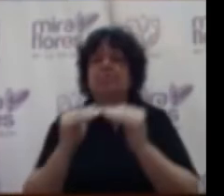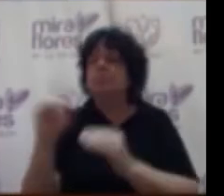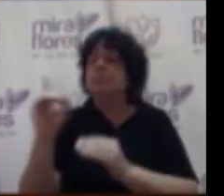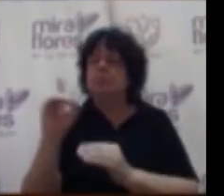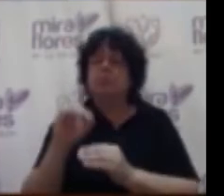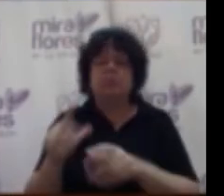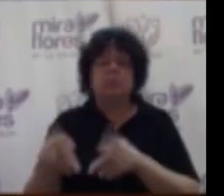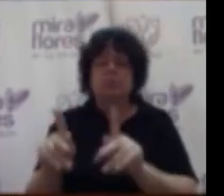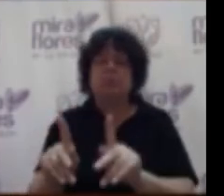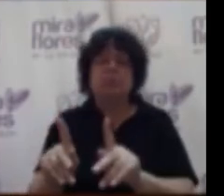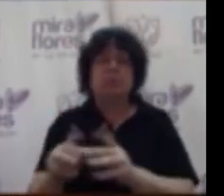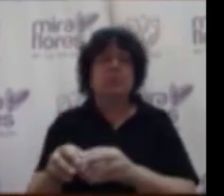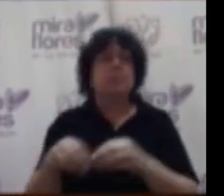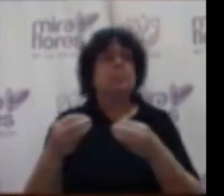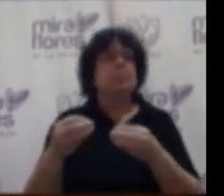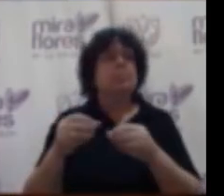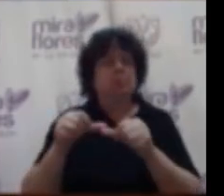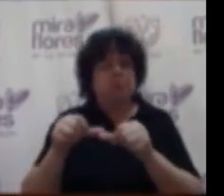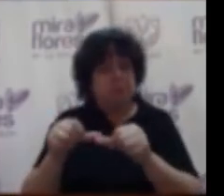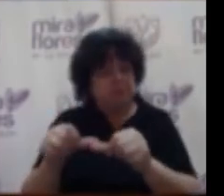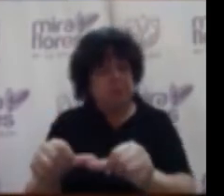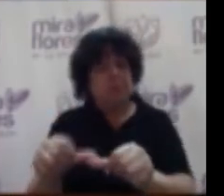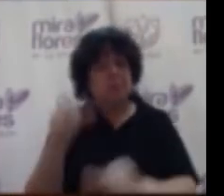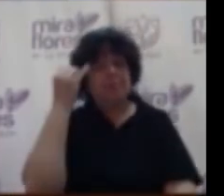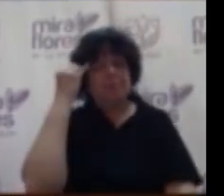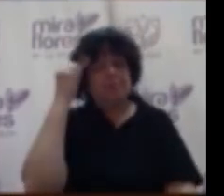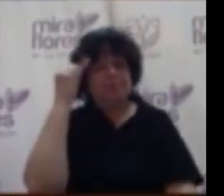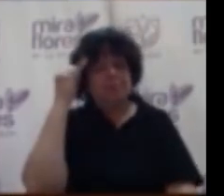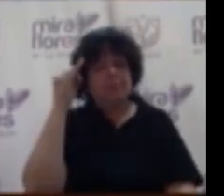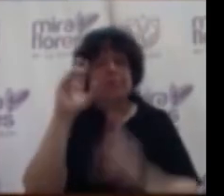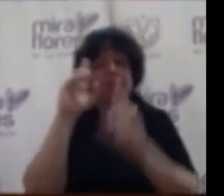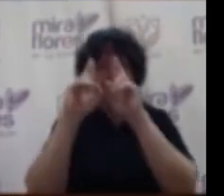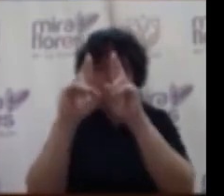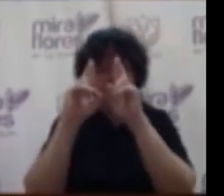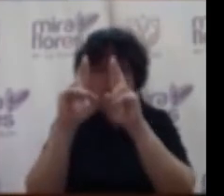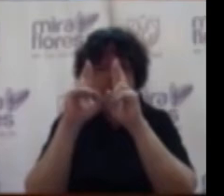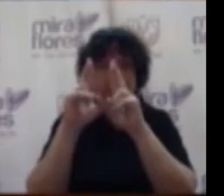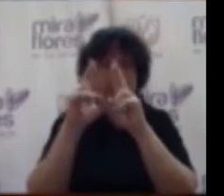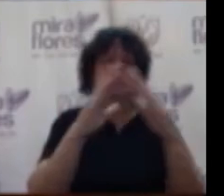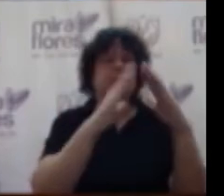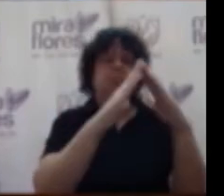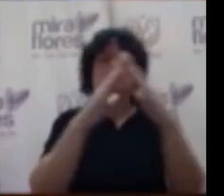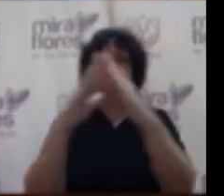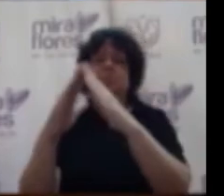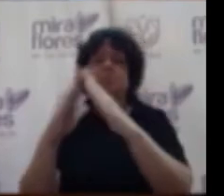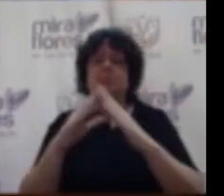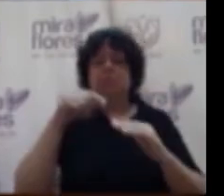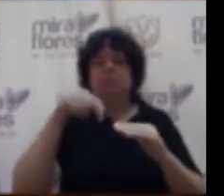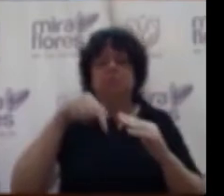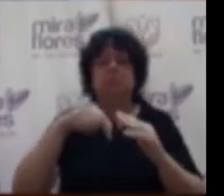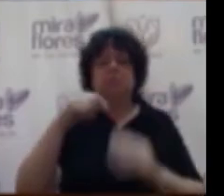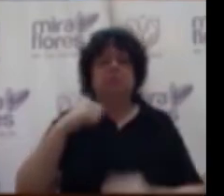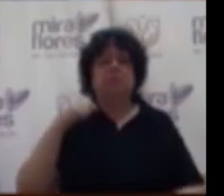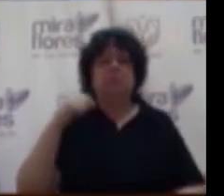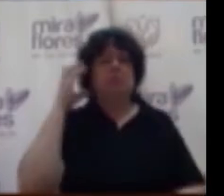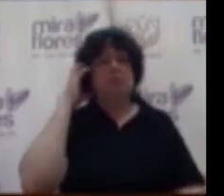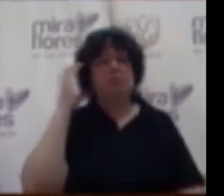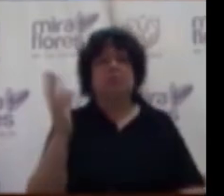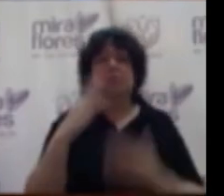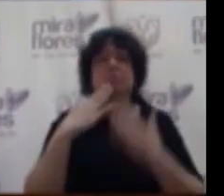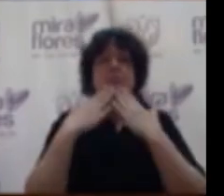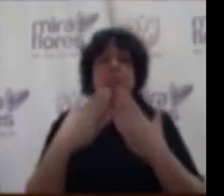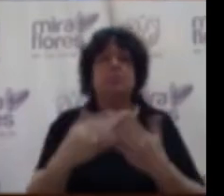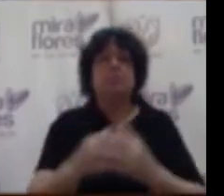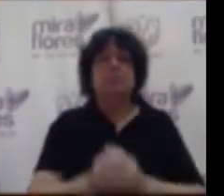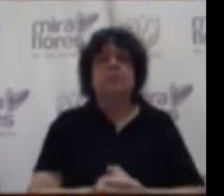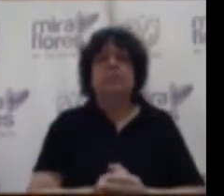procedente porque seguimos con la idea de respetar la residenciabilidad en miraflores muchas gracias